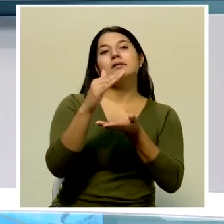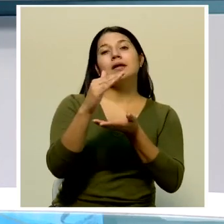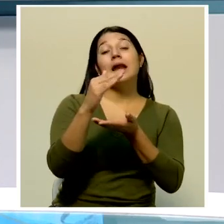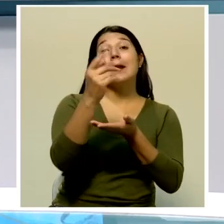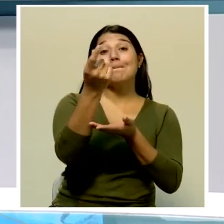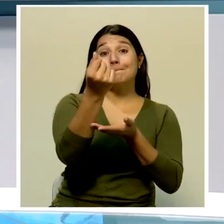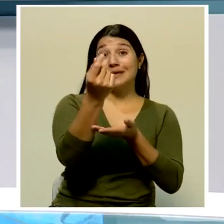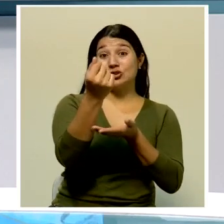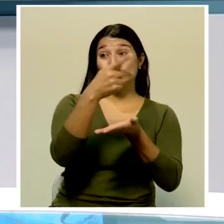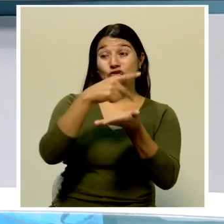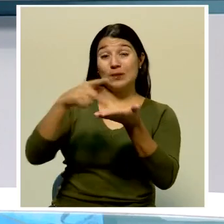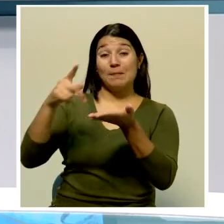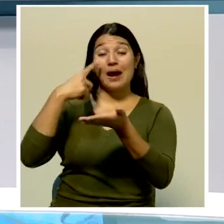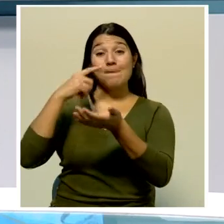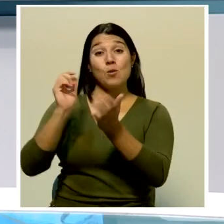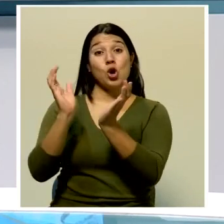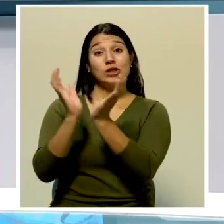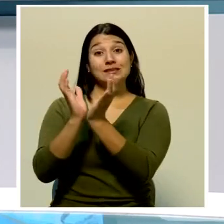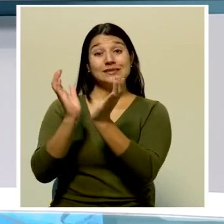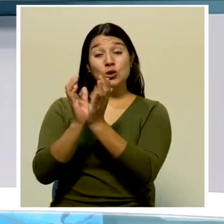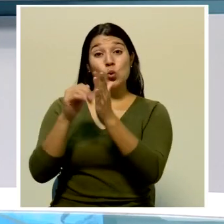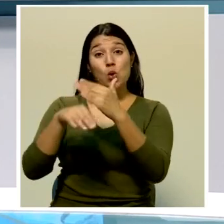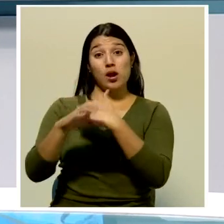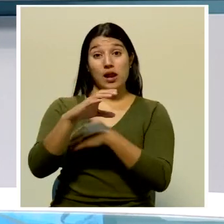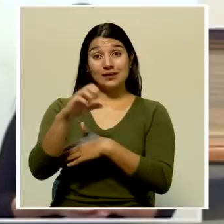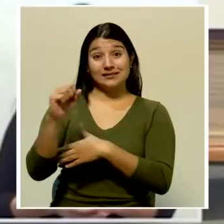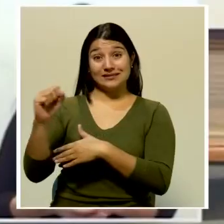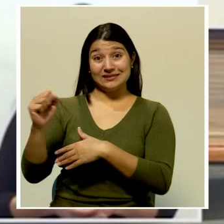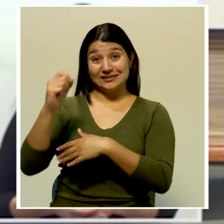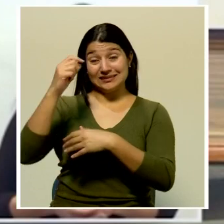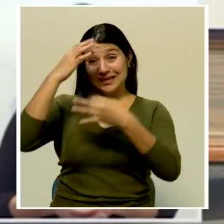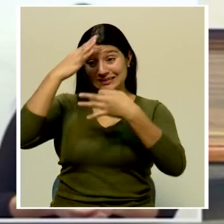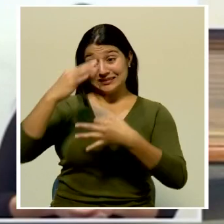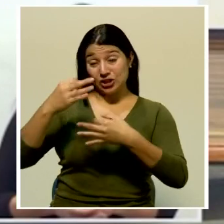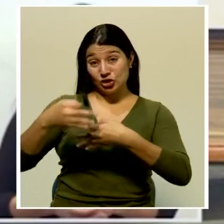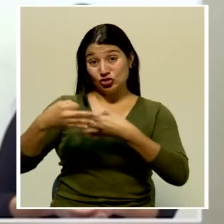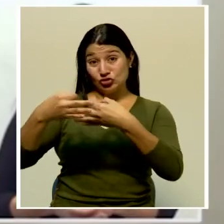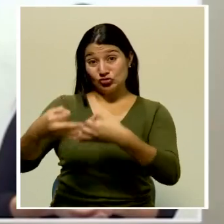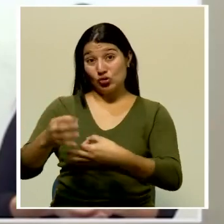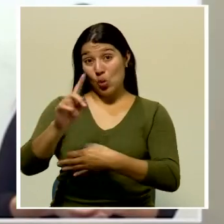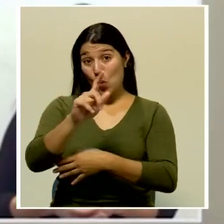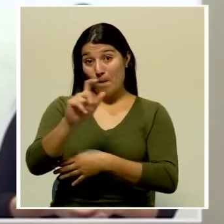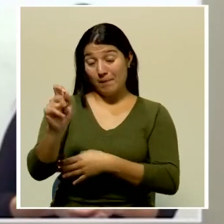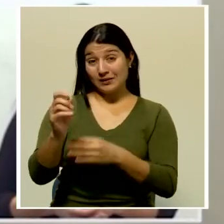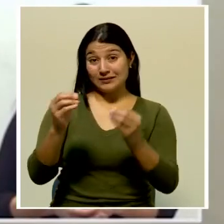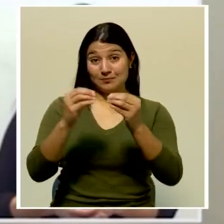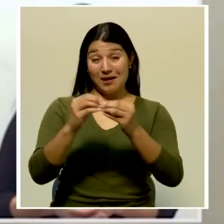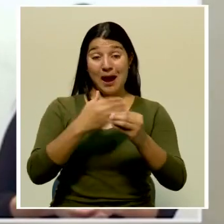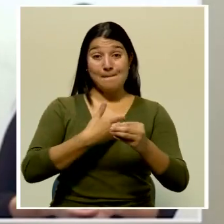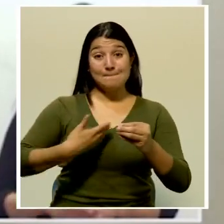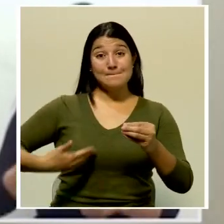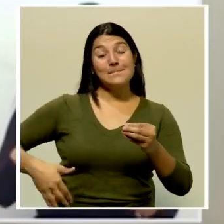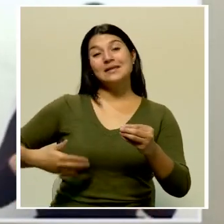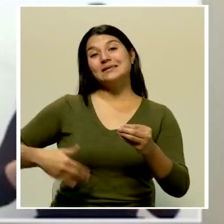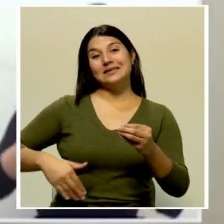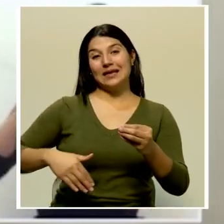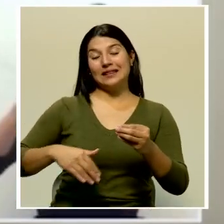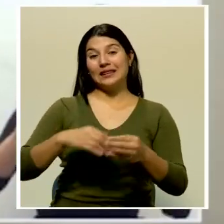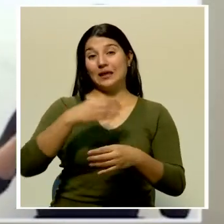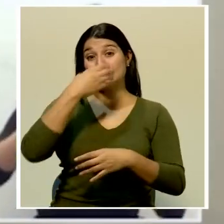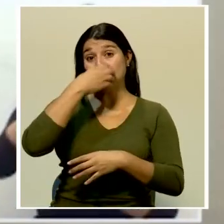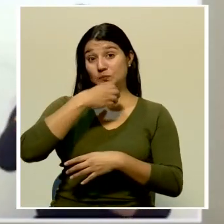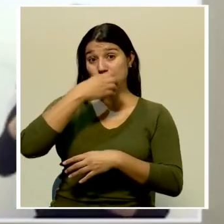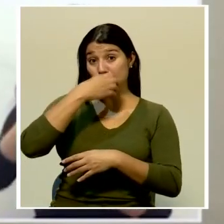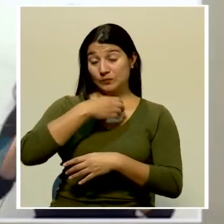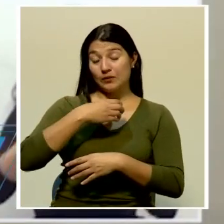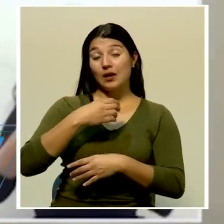decidió ampliar un mes más. El presidente ejecutivo de la Caja Costarricense de Seguro Social, Román